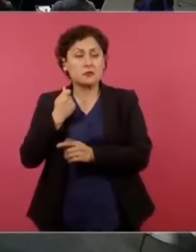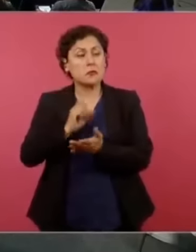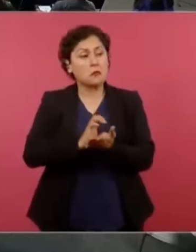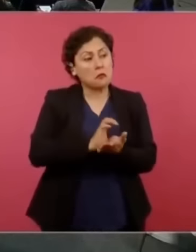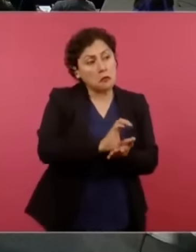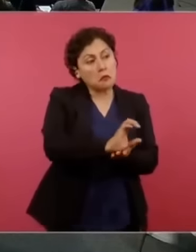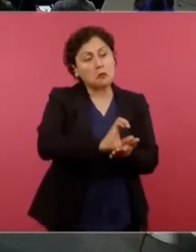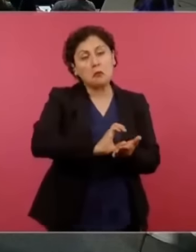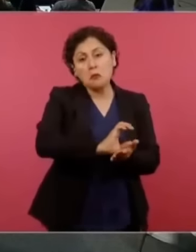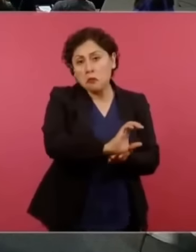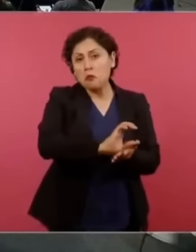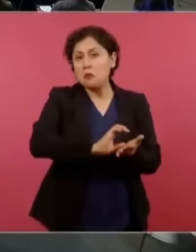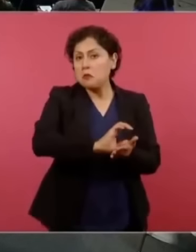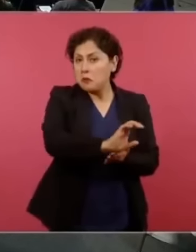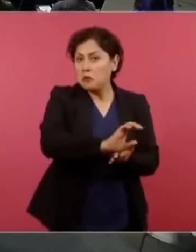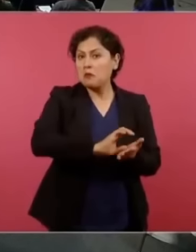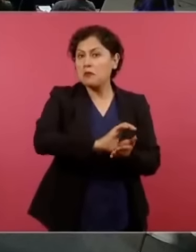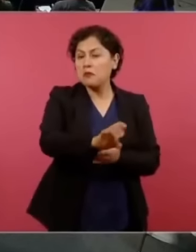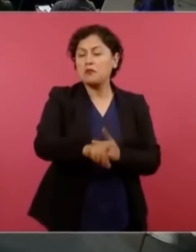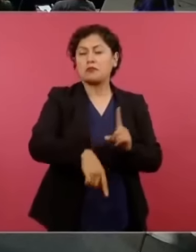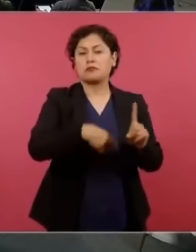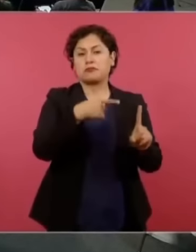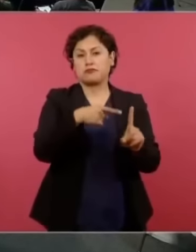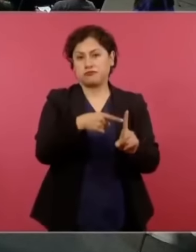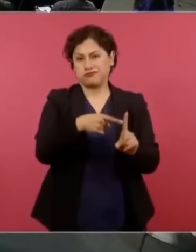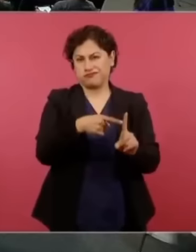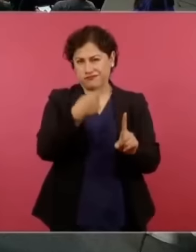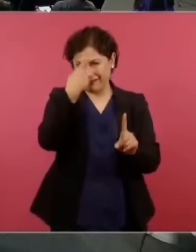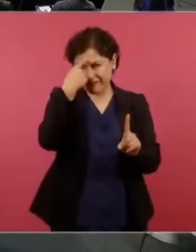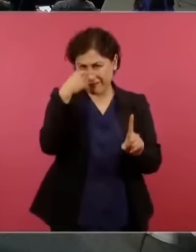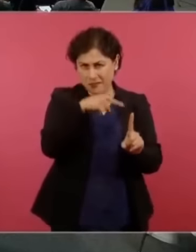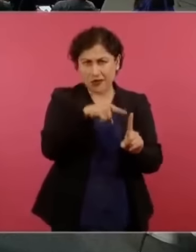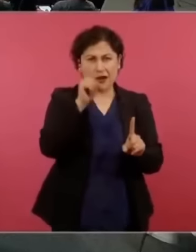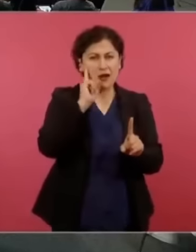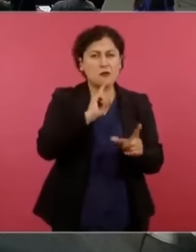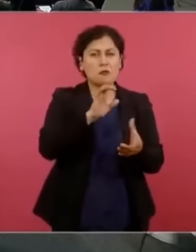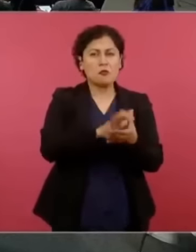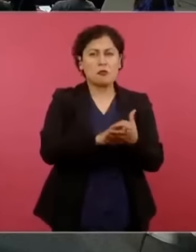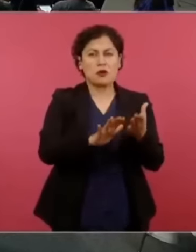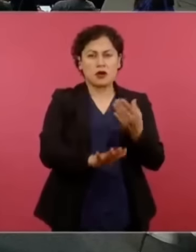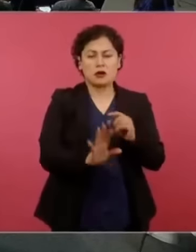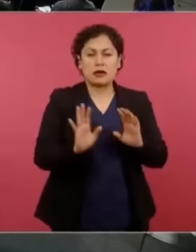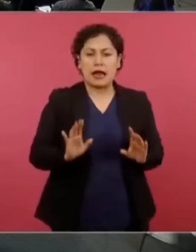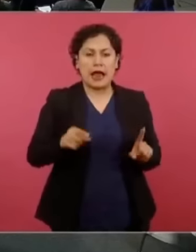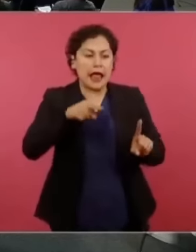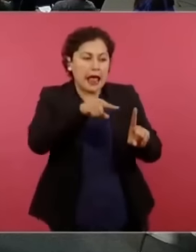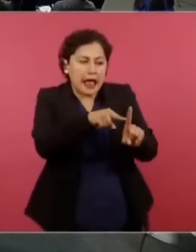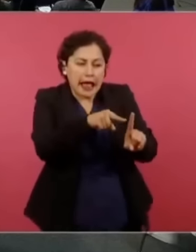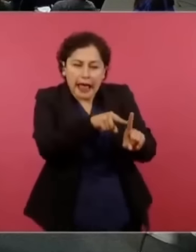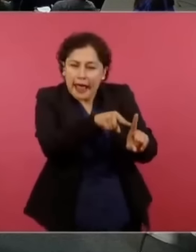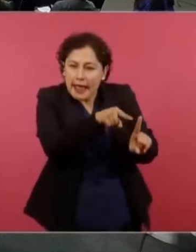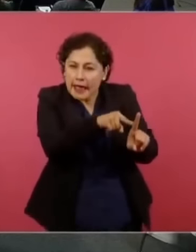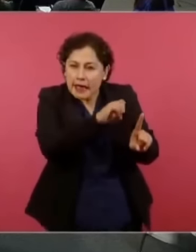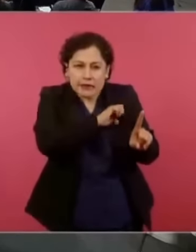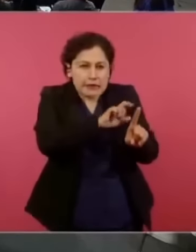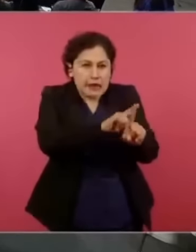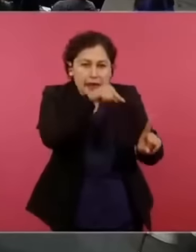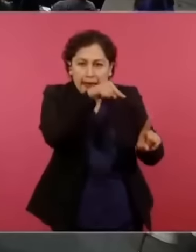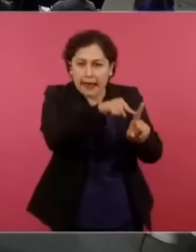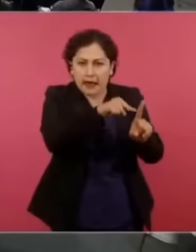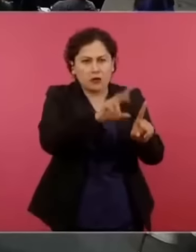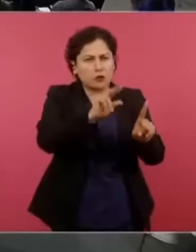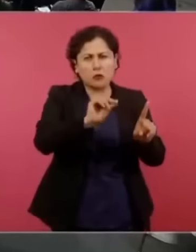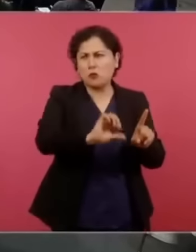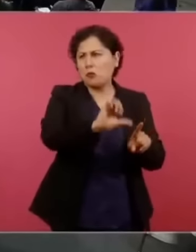O sea, dependientemente de tratarse de ella o de quien sea y de que hubo un